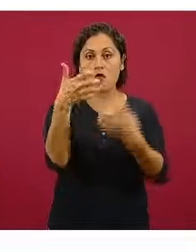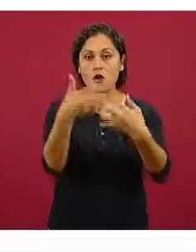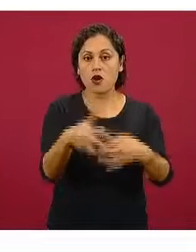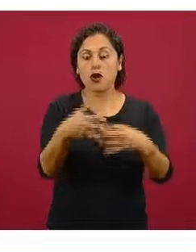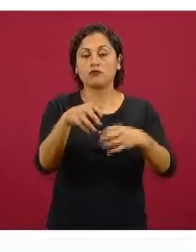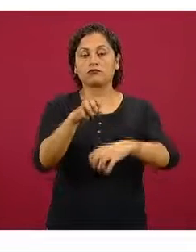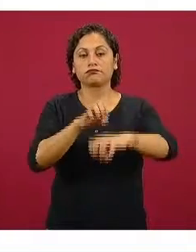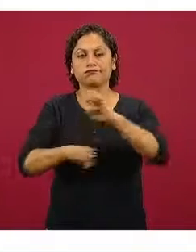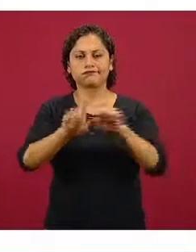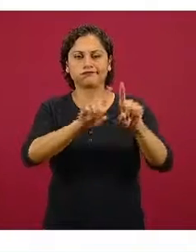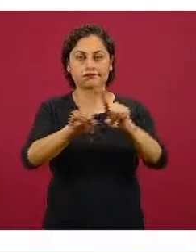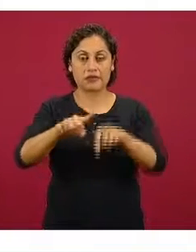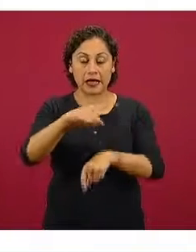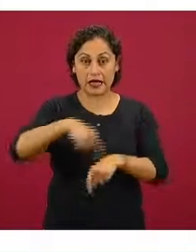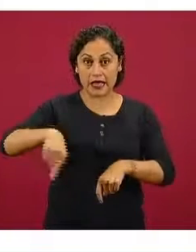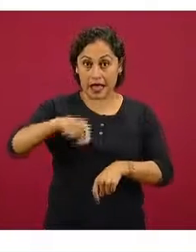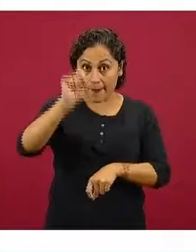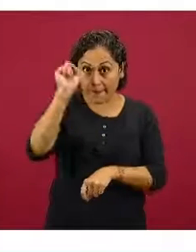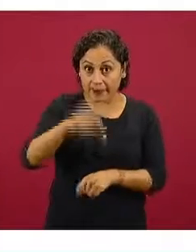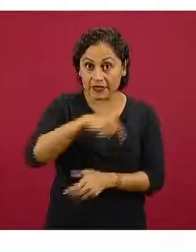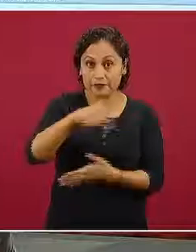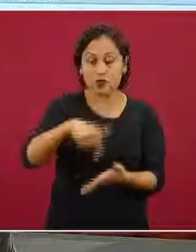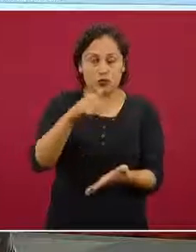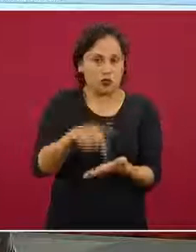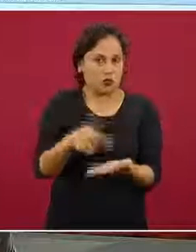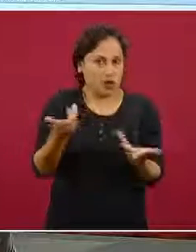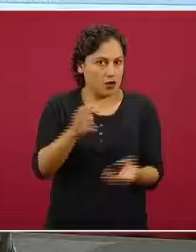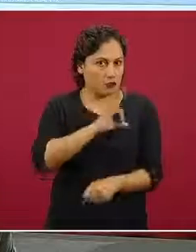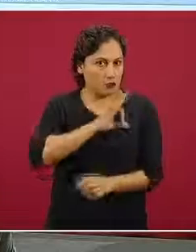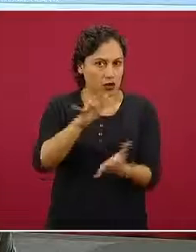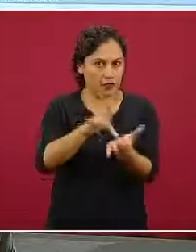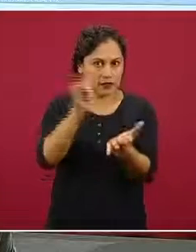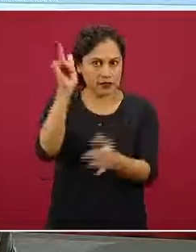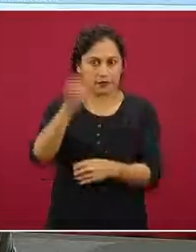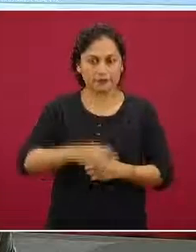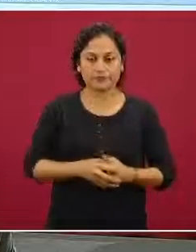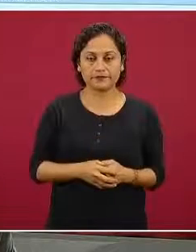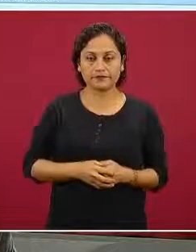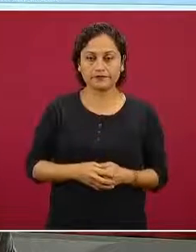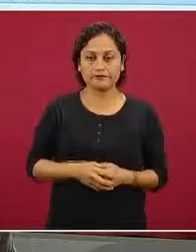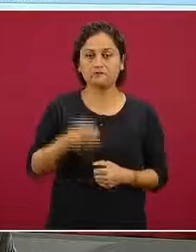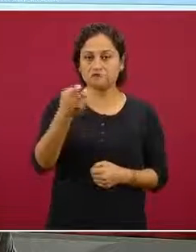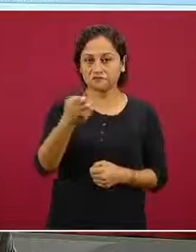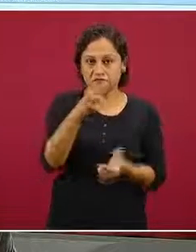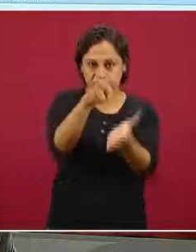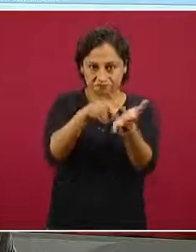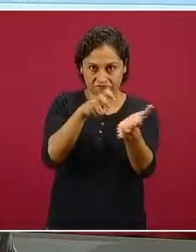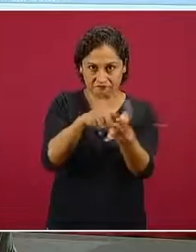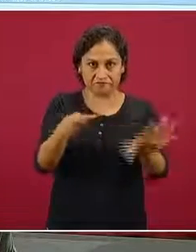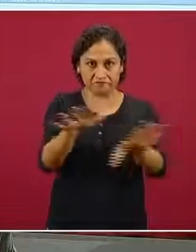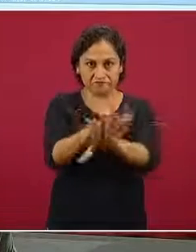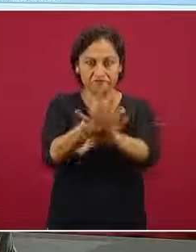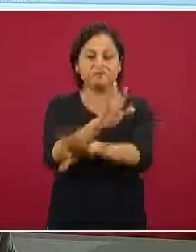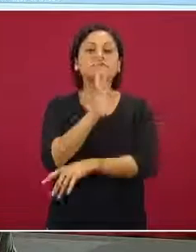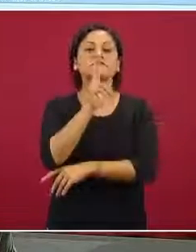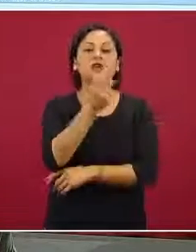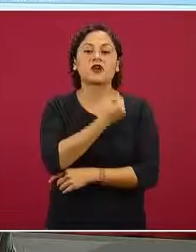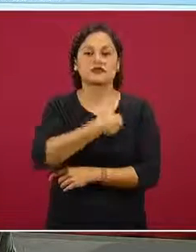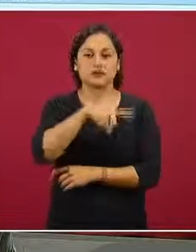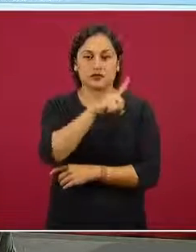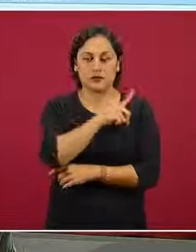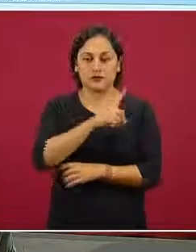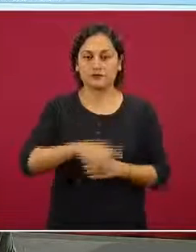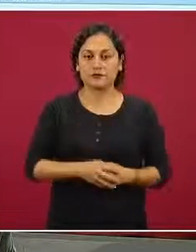nuestro aporte pudiese tener una producción local mucho más saludable y sustentable. Culturalmente